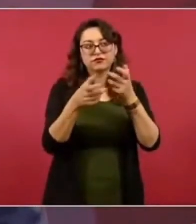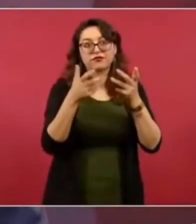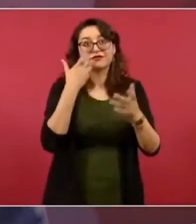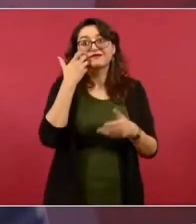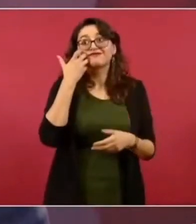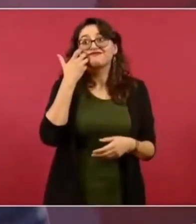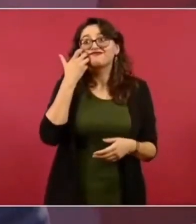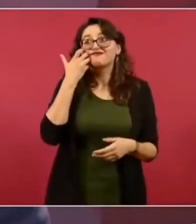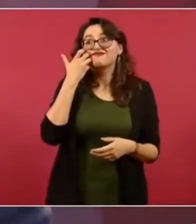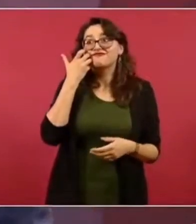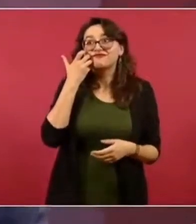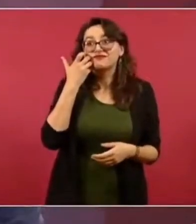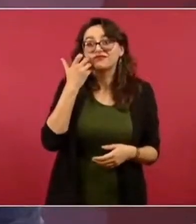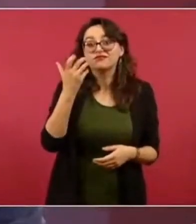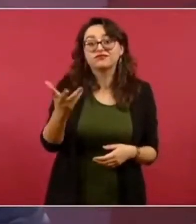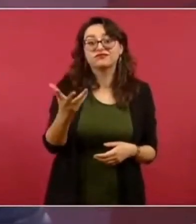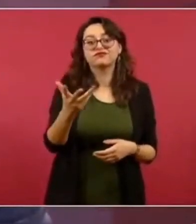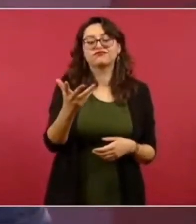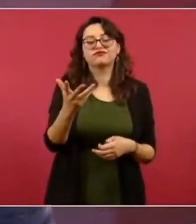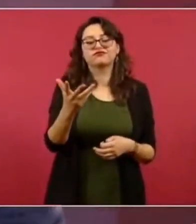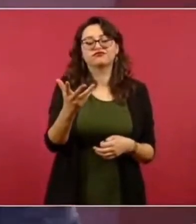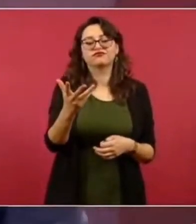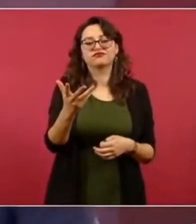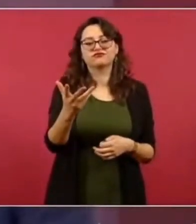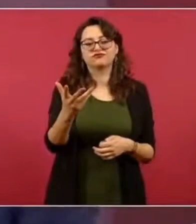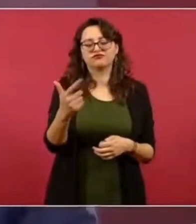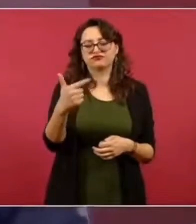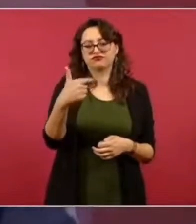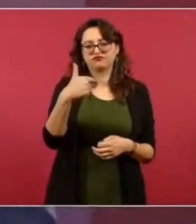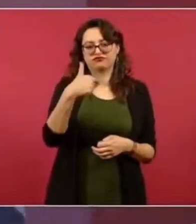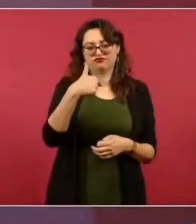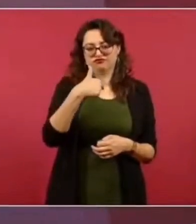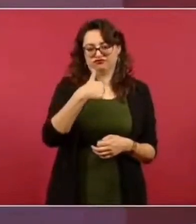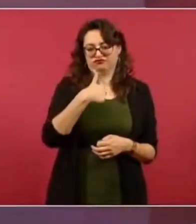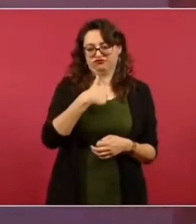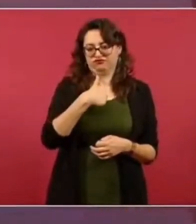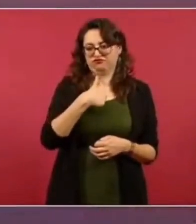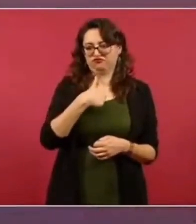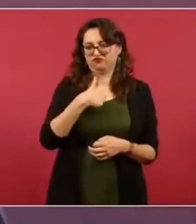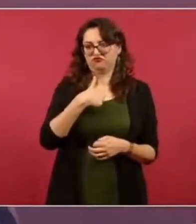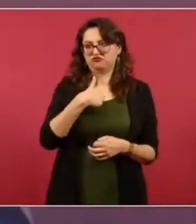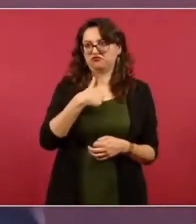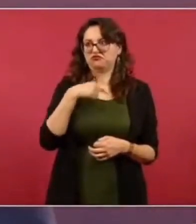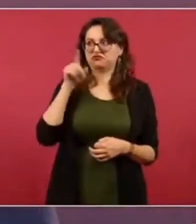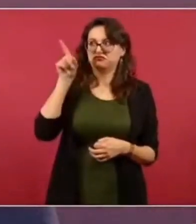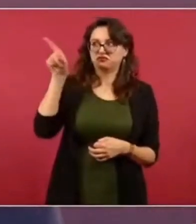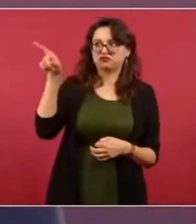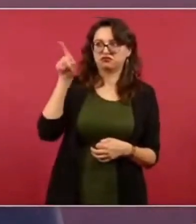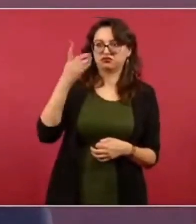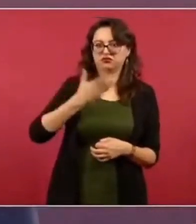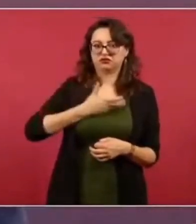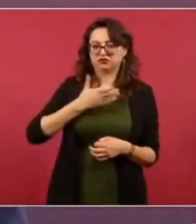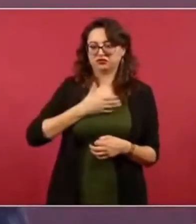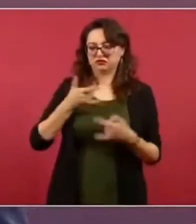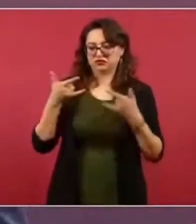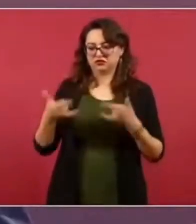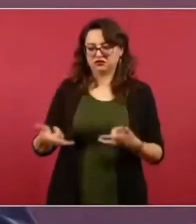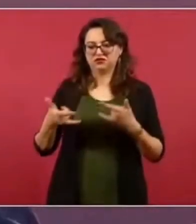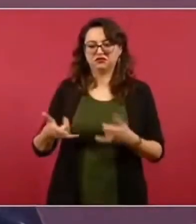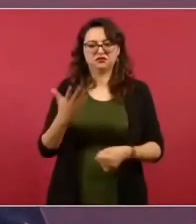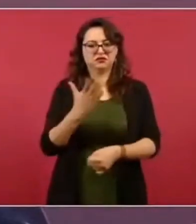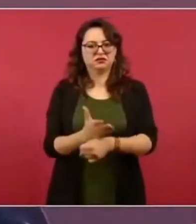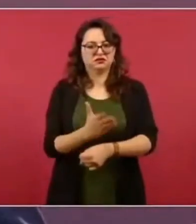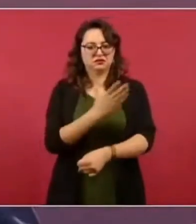que quemáramos en leña verde en el Zócalo a